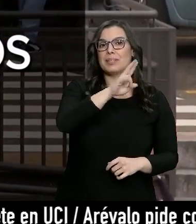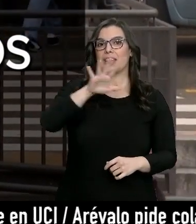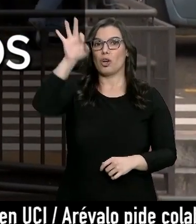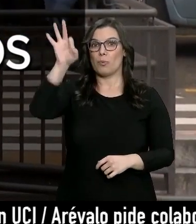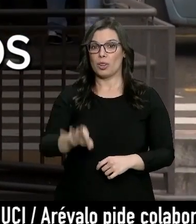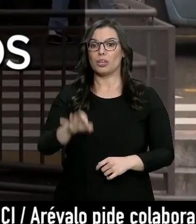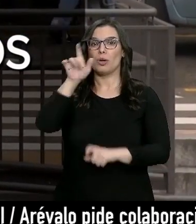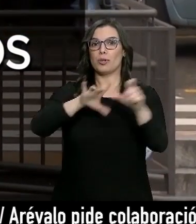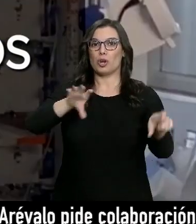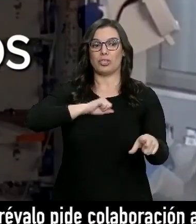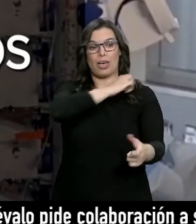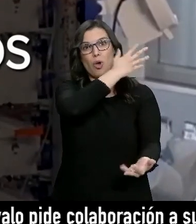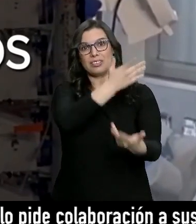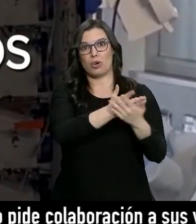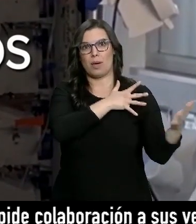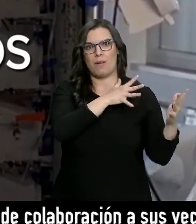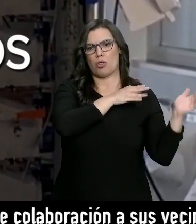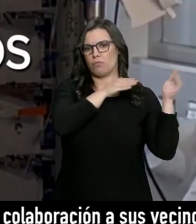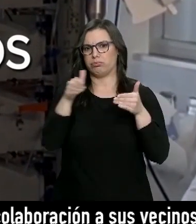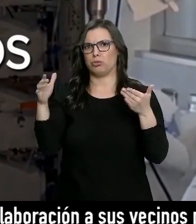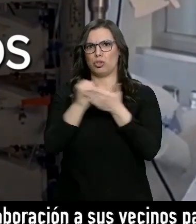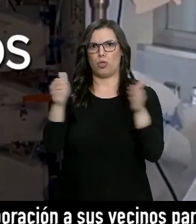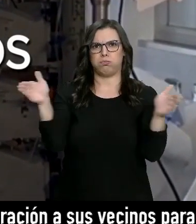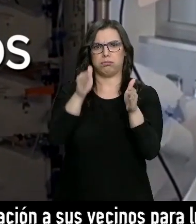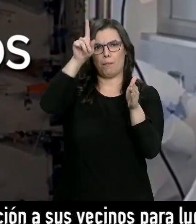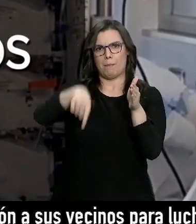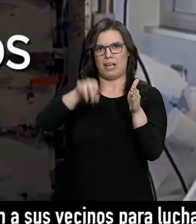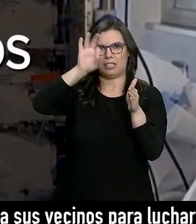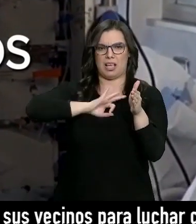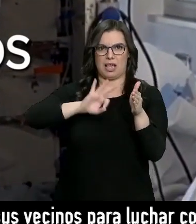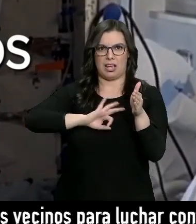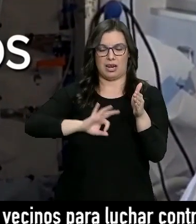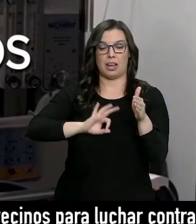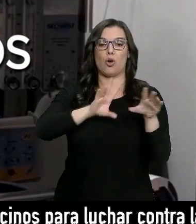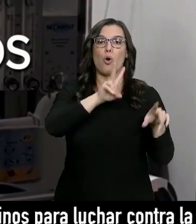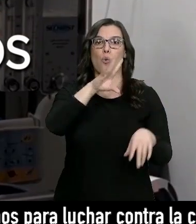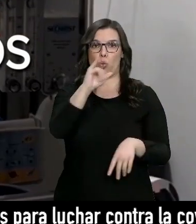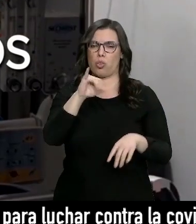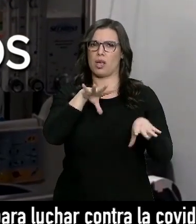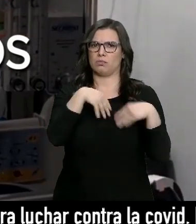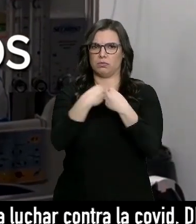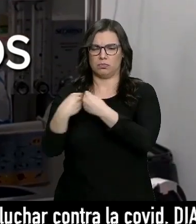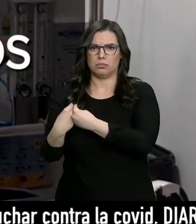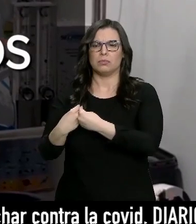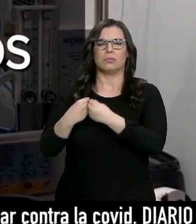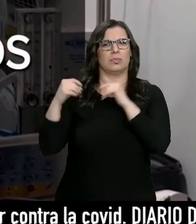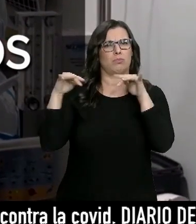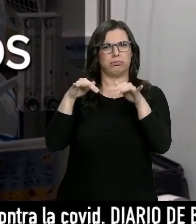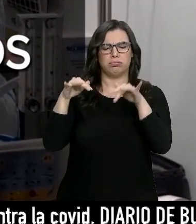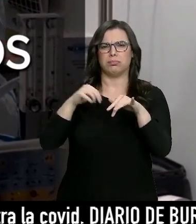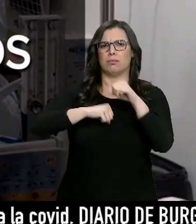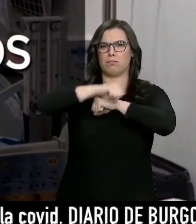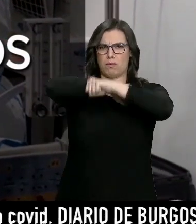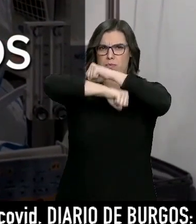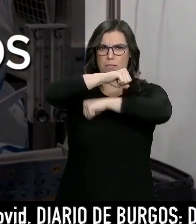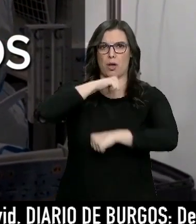durante la pandemia. Eso derivó en hospitalizaciones, con las UCIs muchas de ellas a rebosar y al borde de la saturación. Y también se